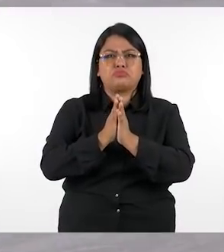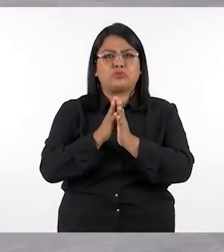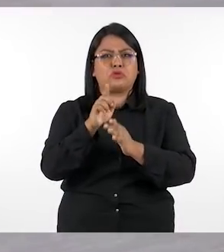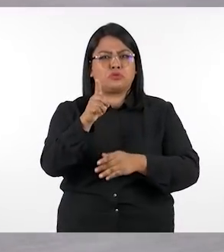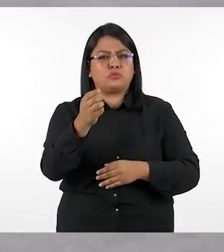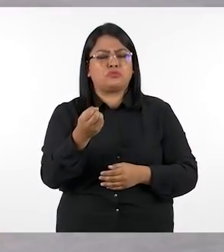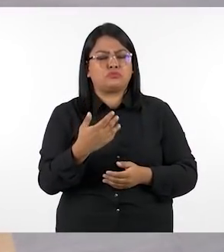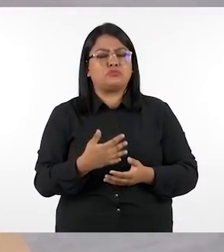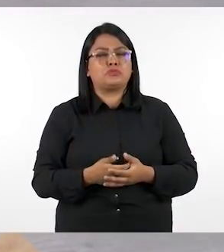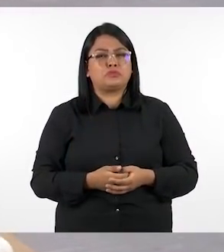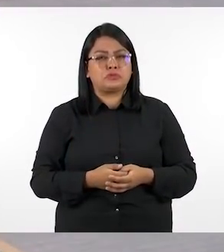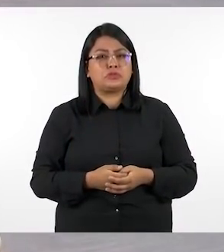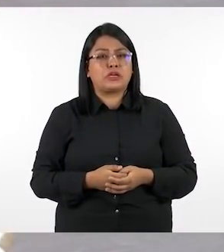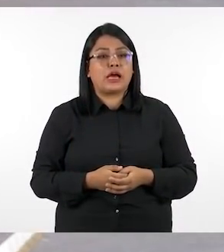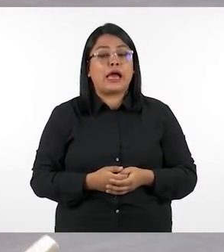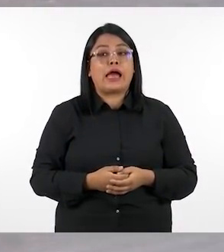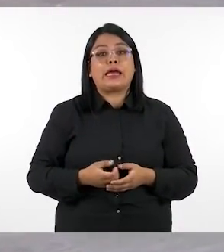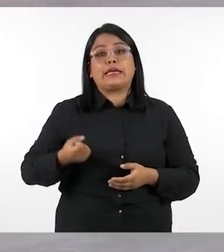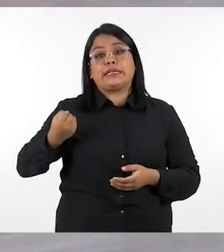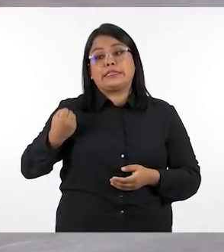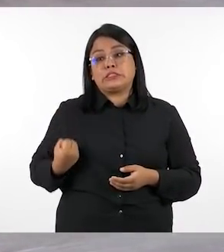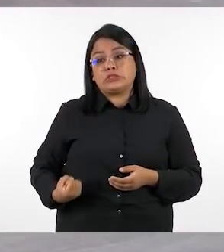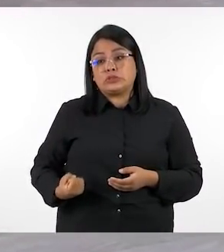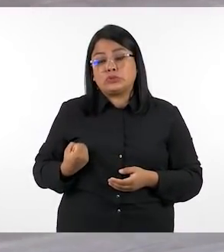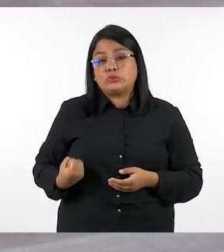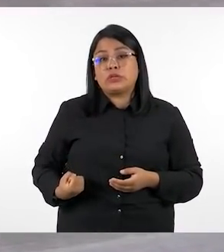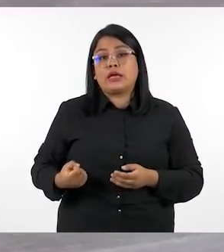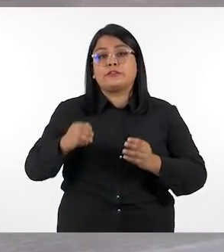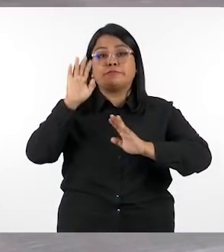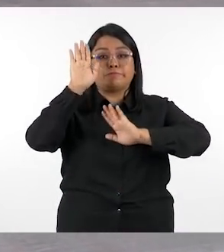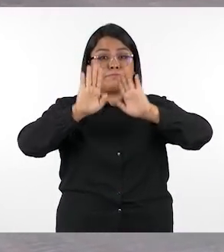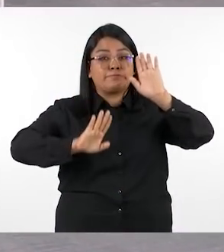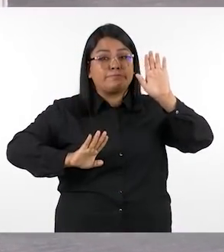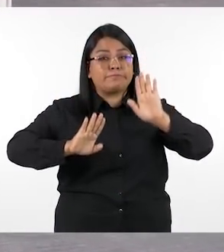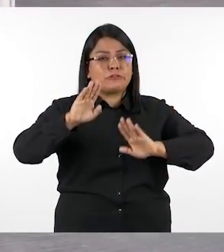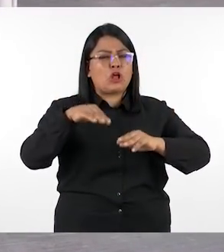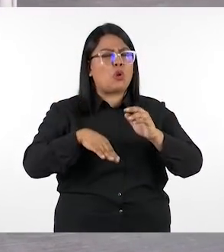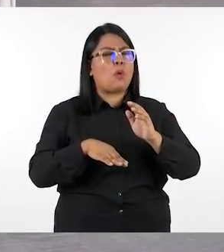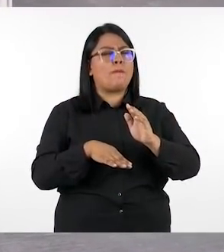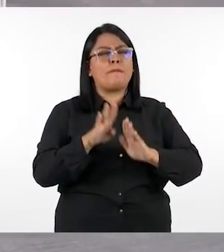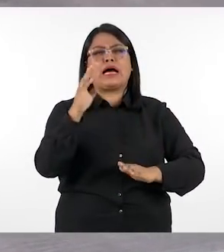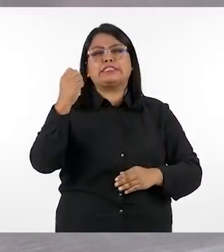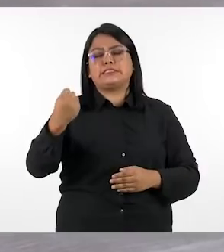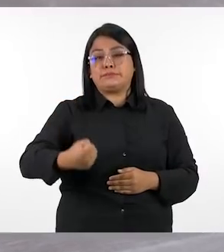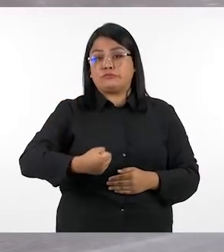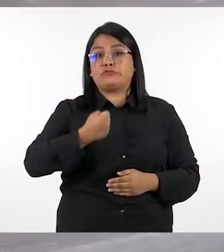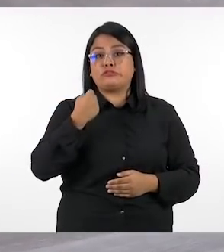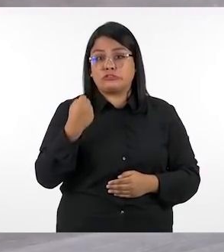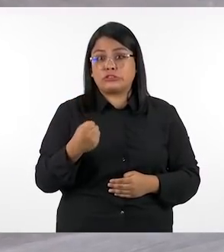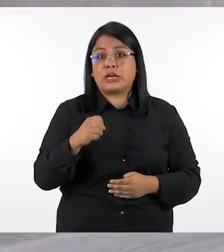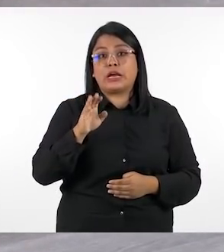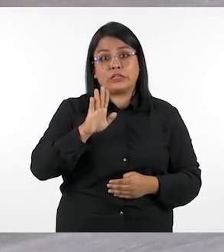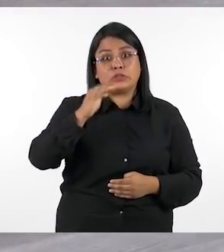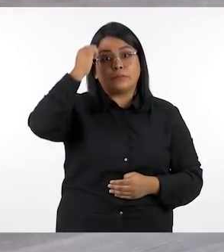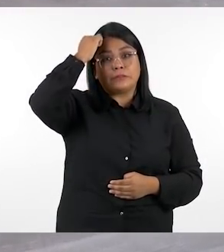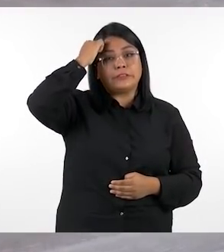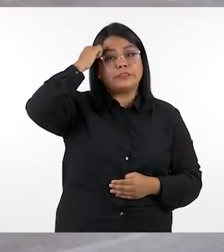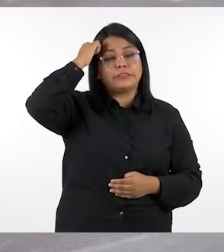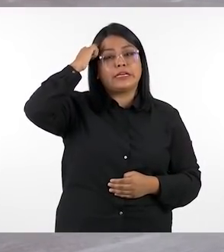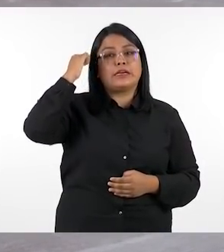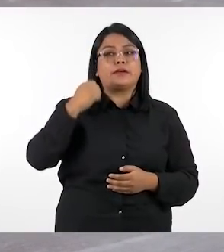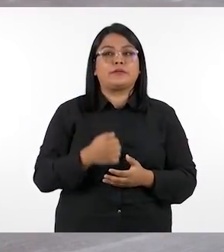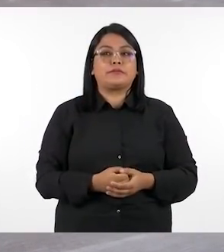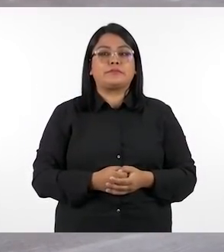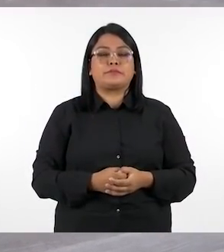interesante eso último que acabas de mencionar alejandra que el estudiante es partícipe y es el actor principal de su aprendizaje